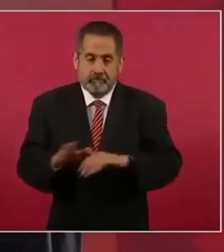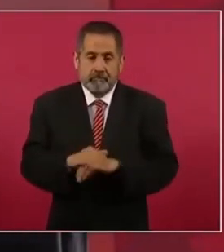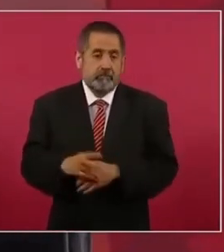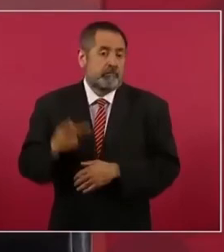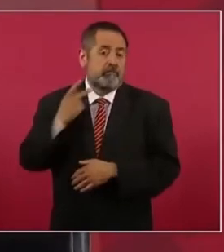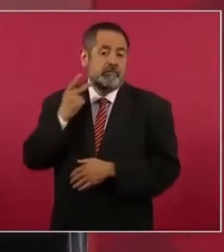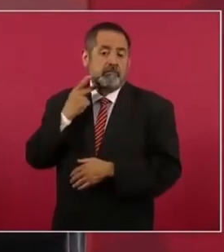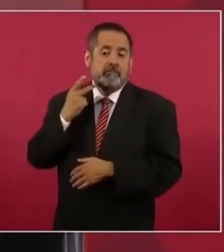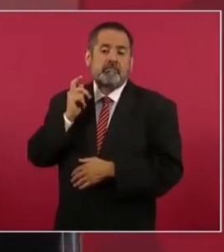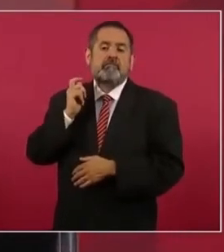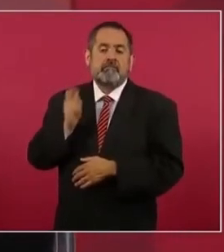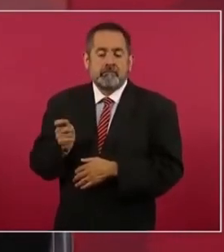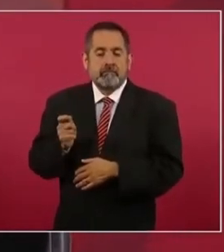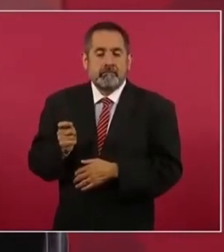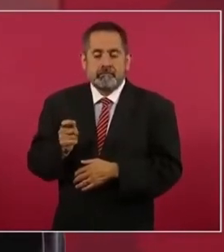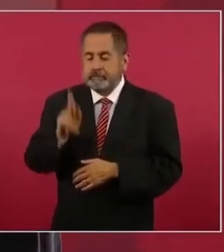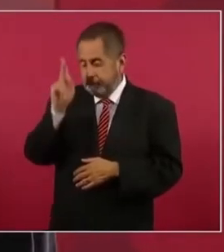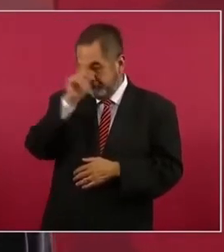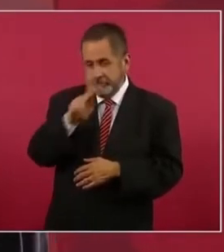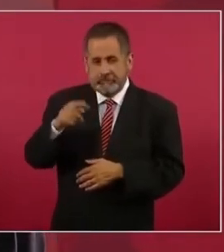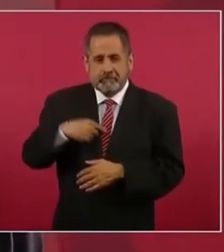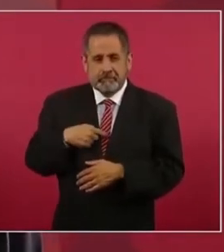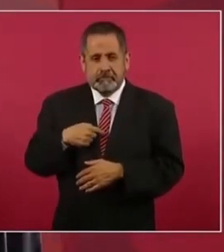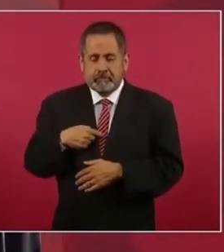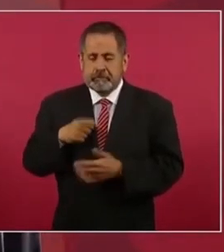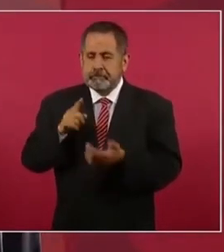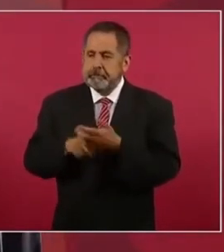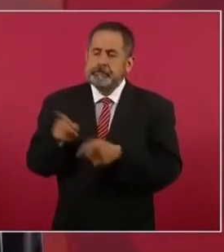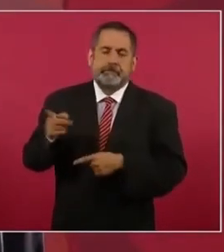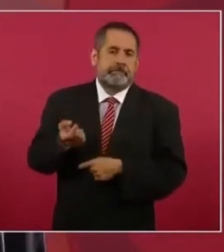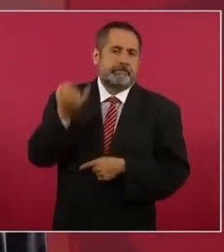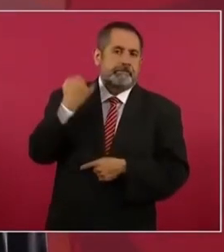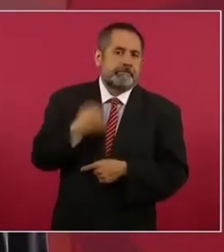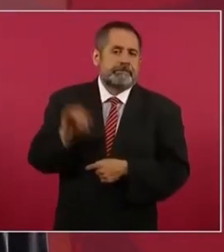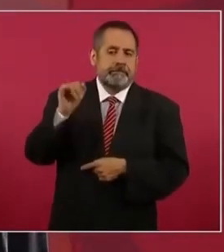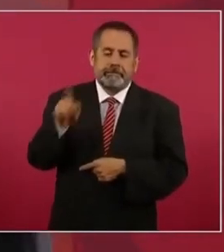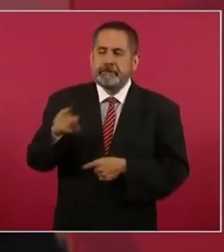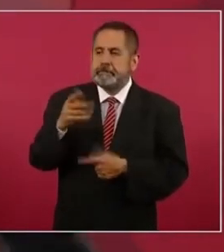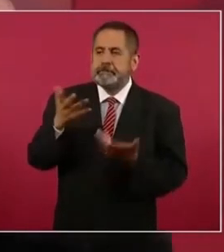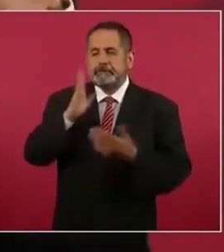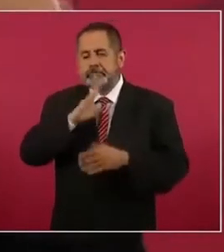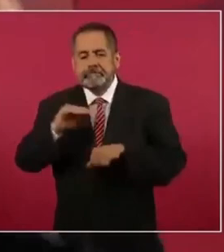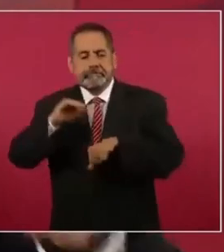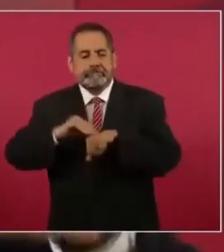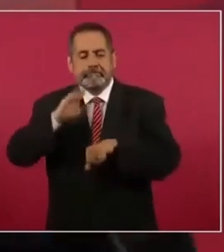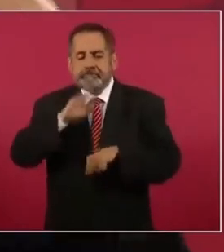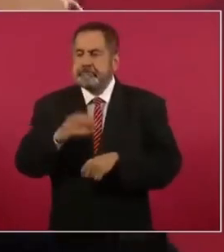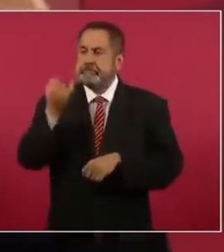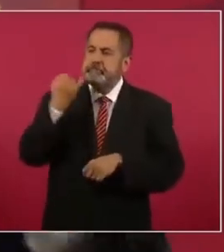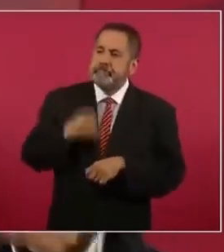política es que haga uno el ridículo. Y si uno